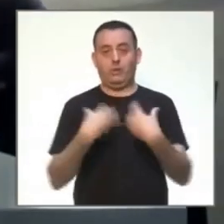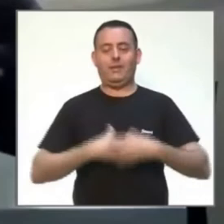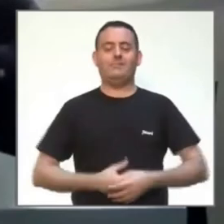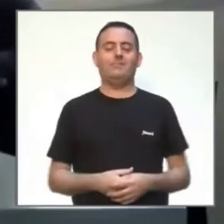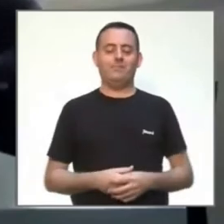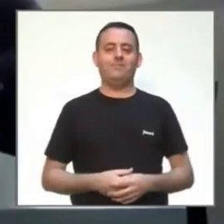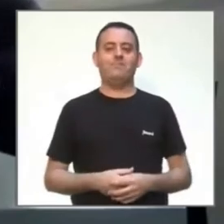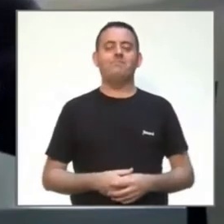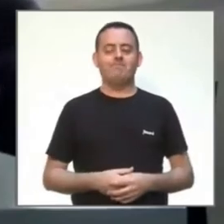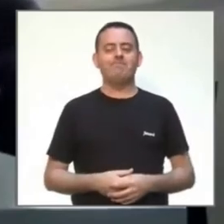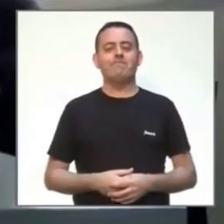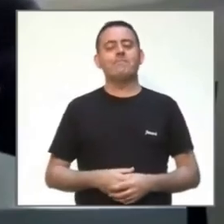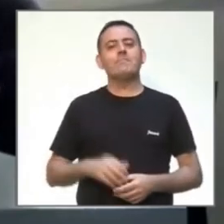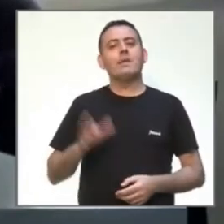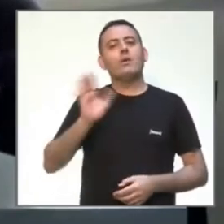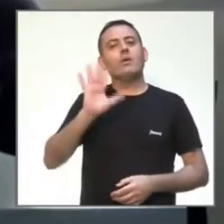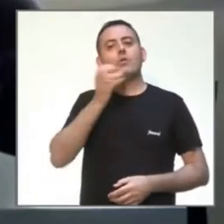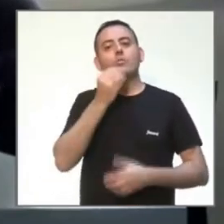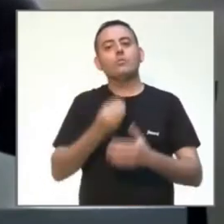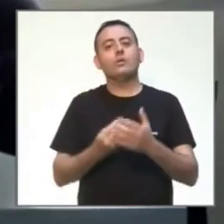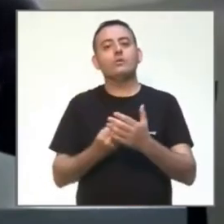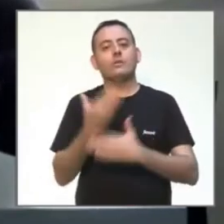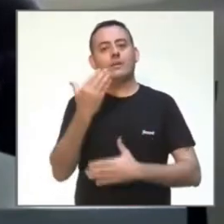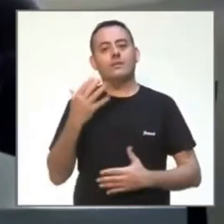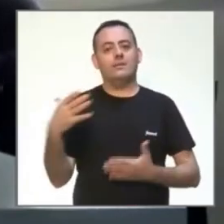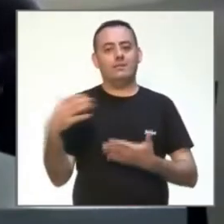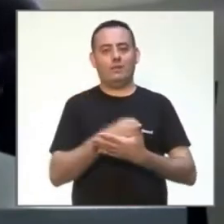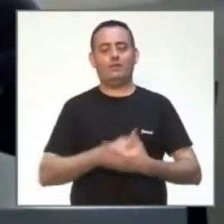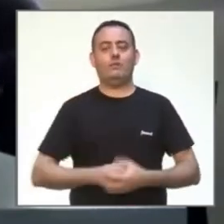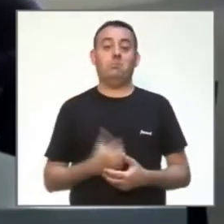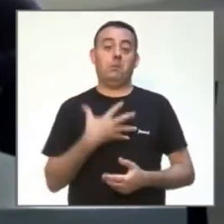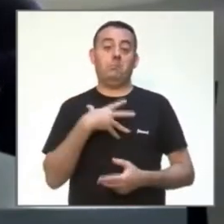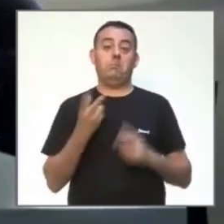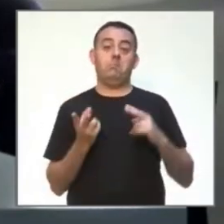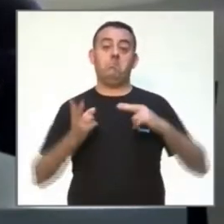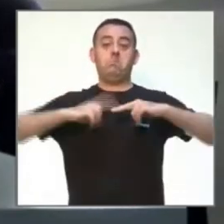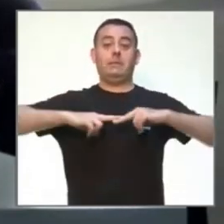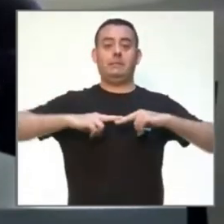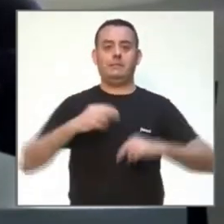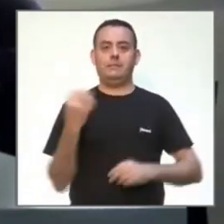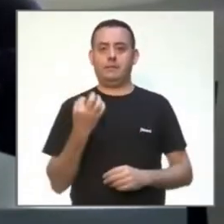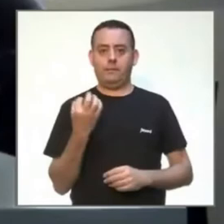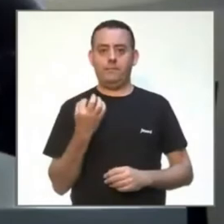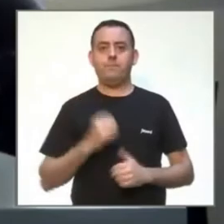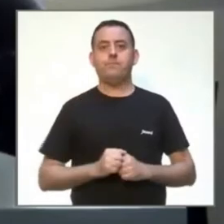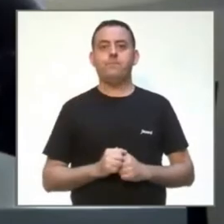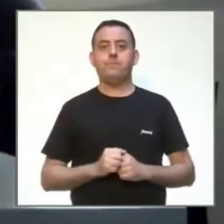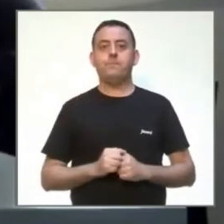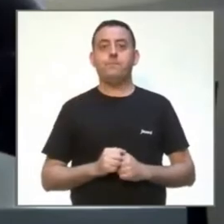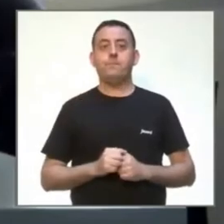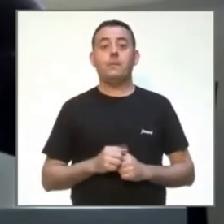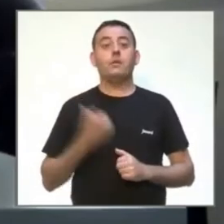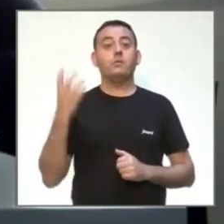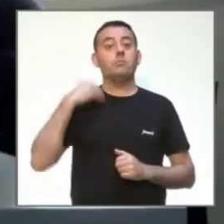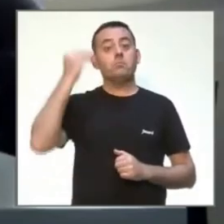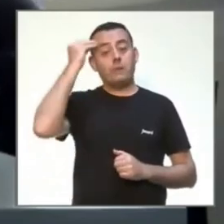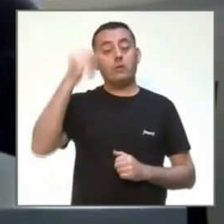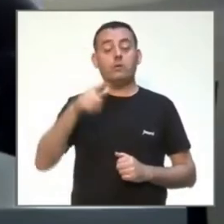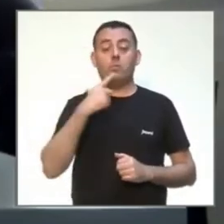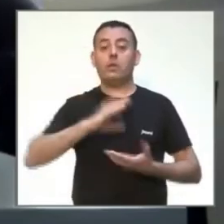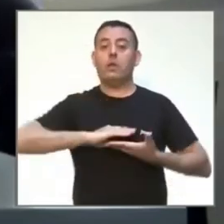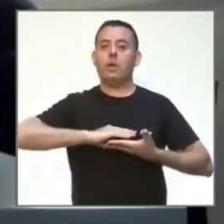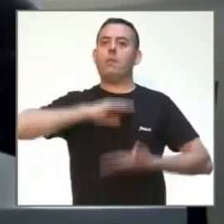Buenos días a todos. Yo lo que quería añadir en este momento es que si hemos tenido la capacidad de